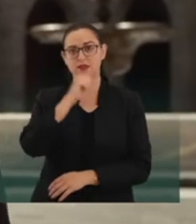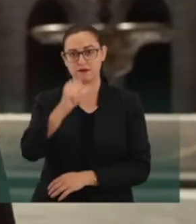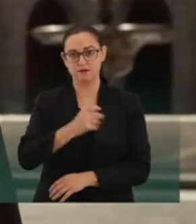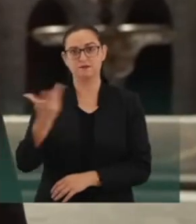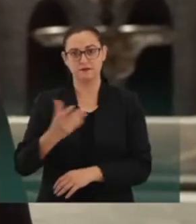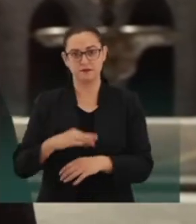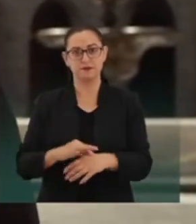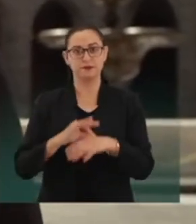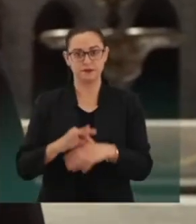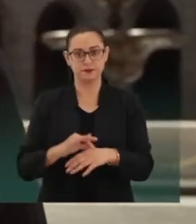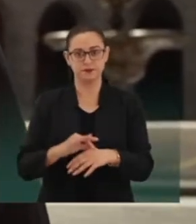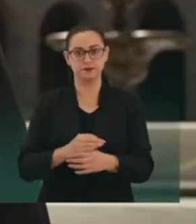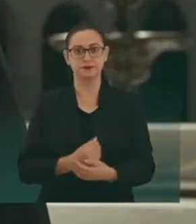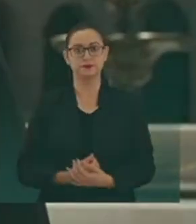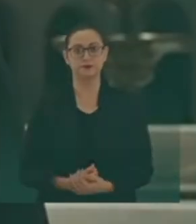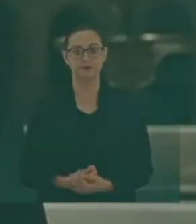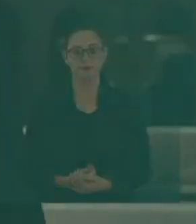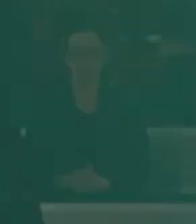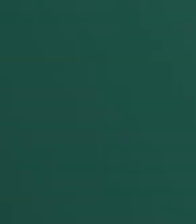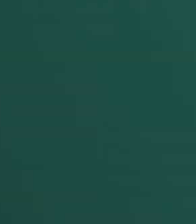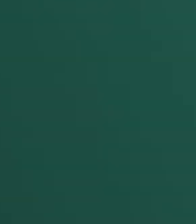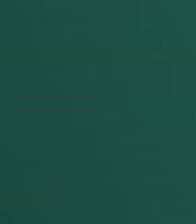Hechos, no palabras.